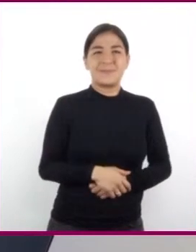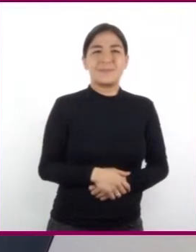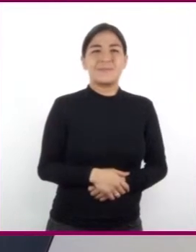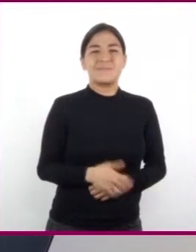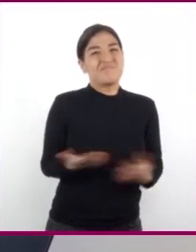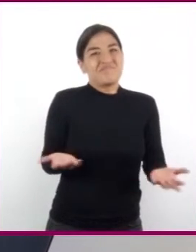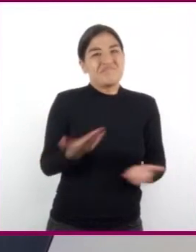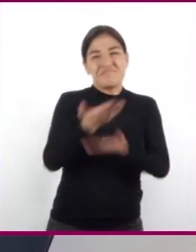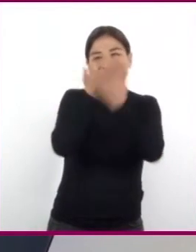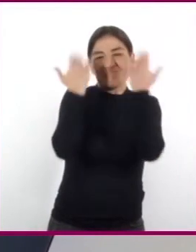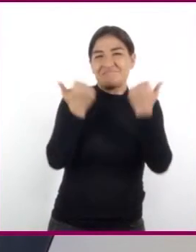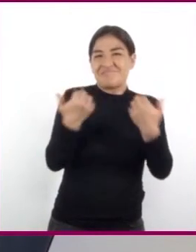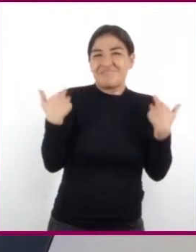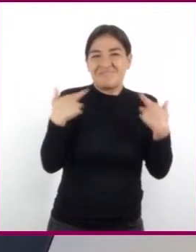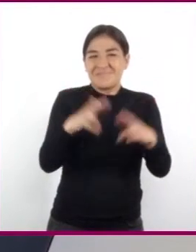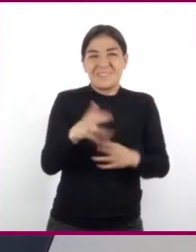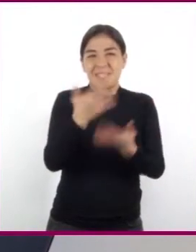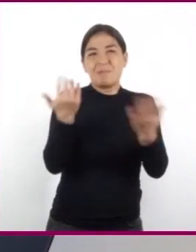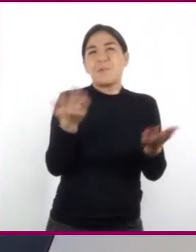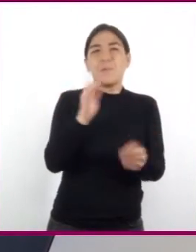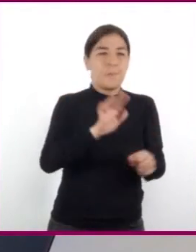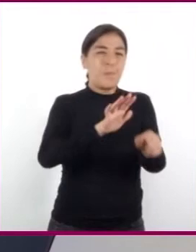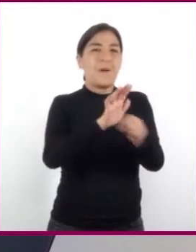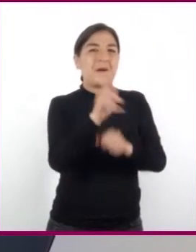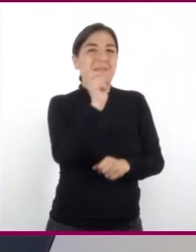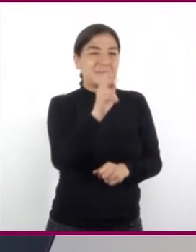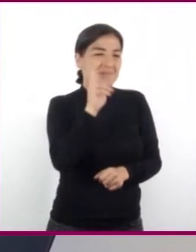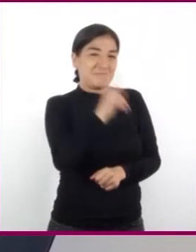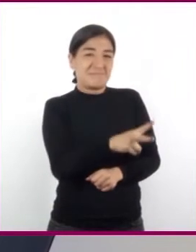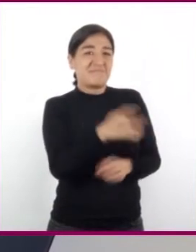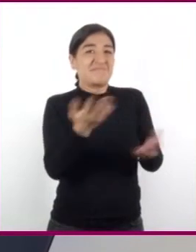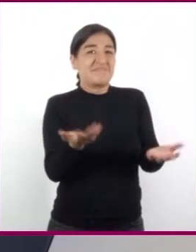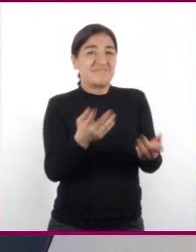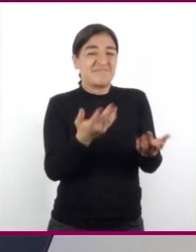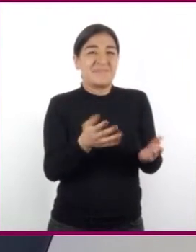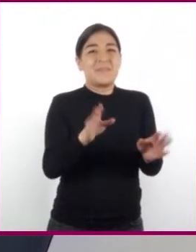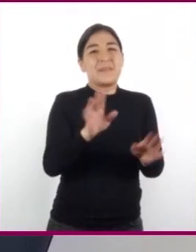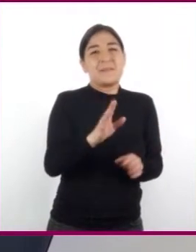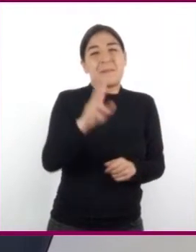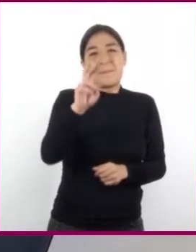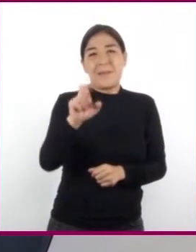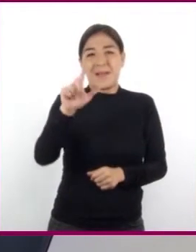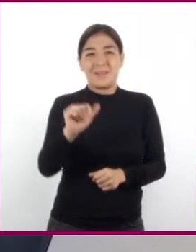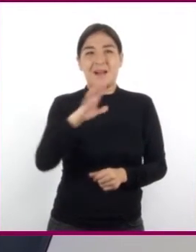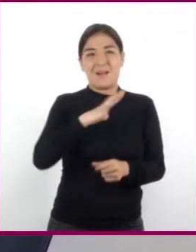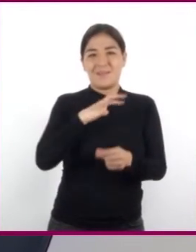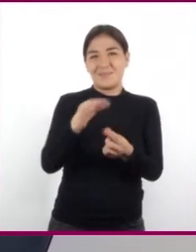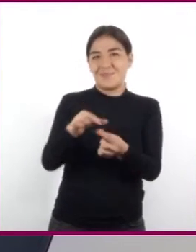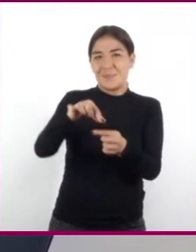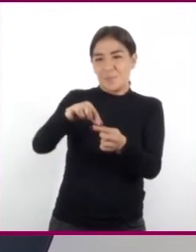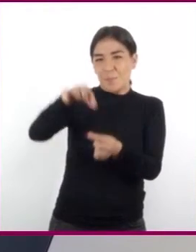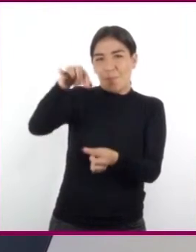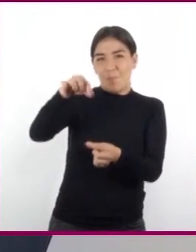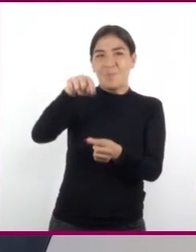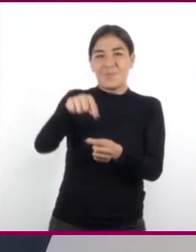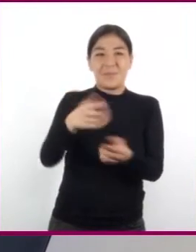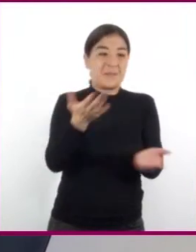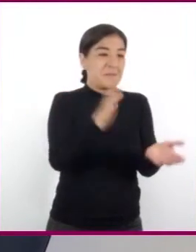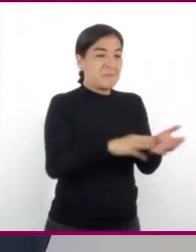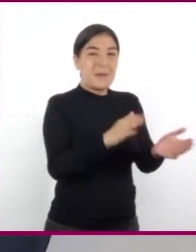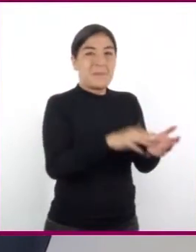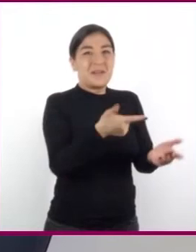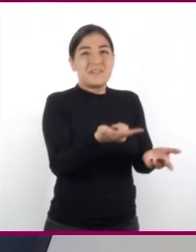No sé, maestra. Digo, la única diferencia que puedo ver es que la vela tiene la parafina y el papel, pues,